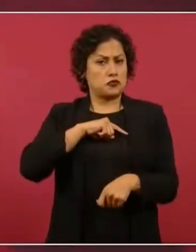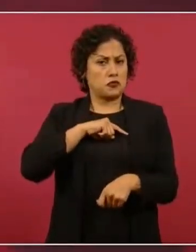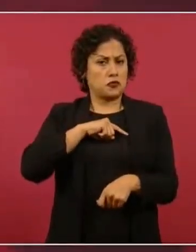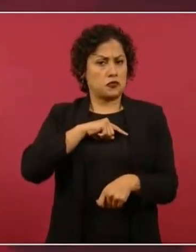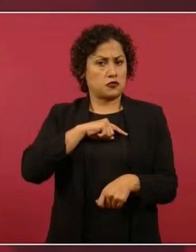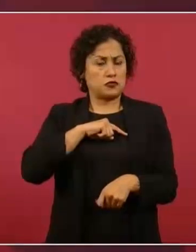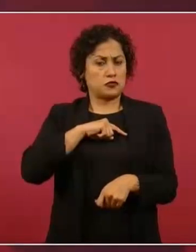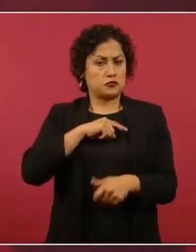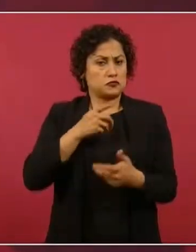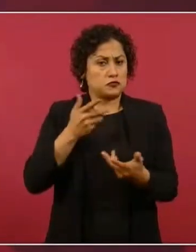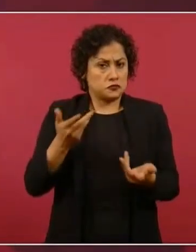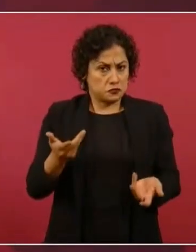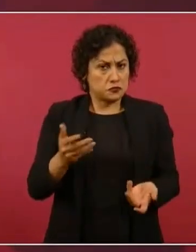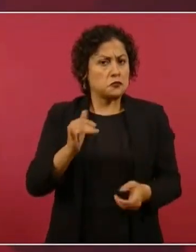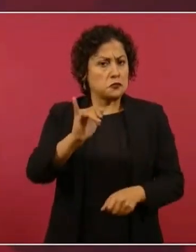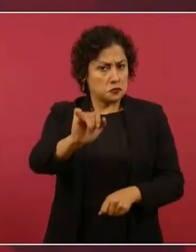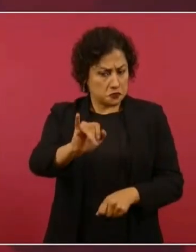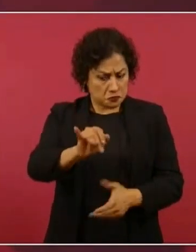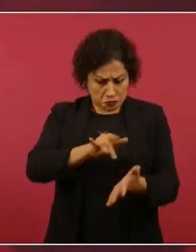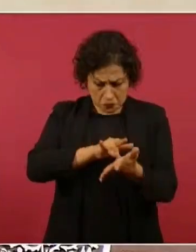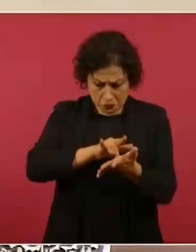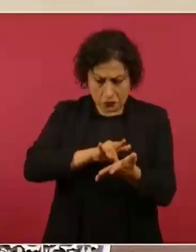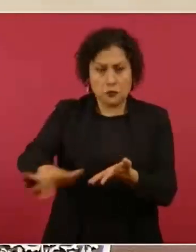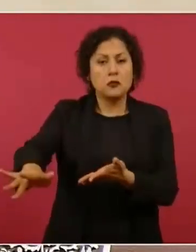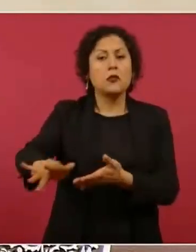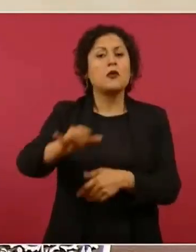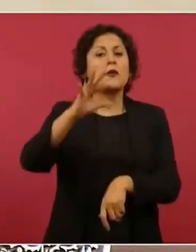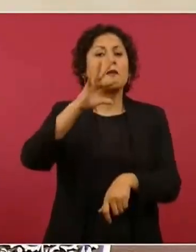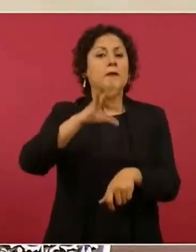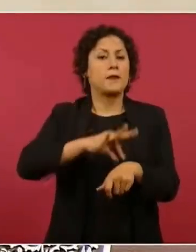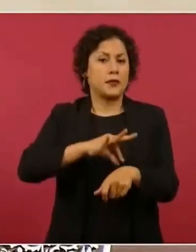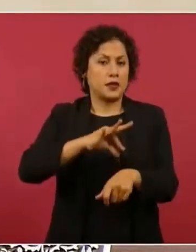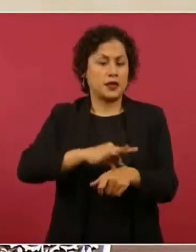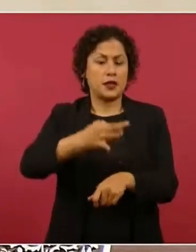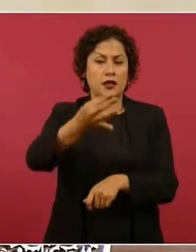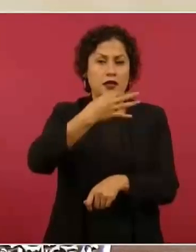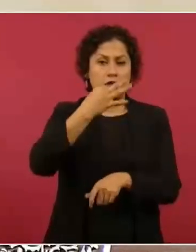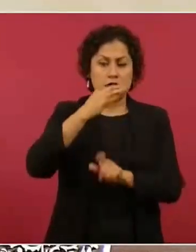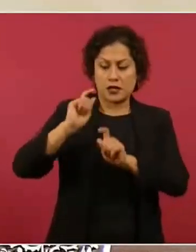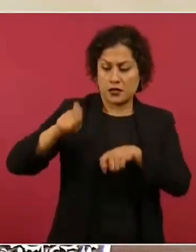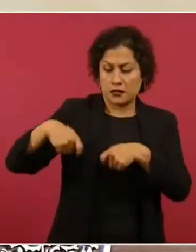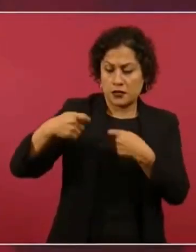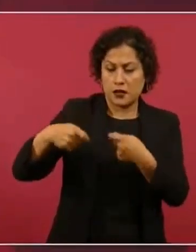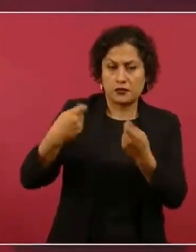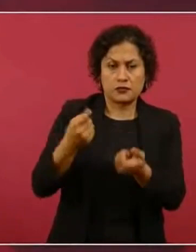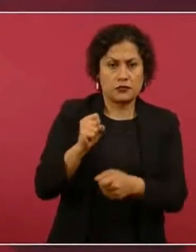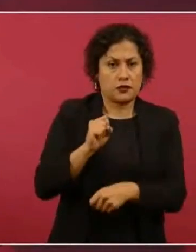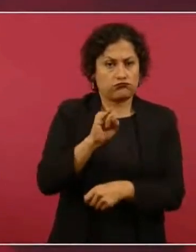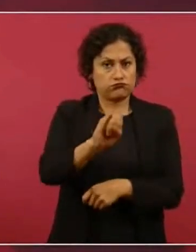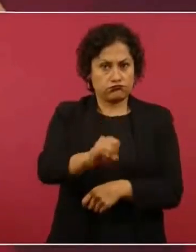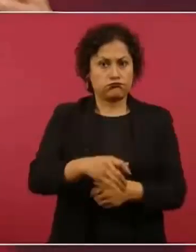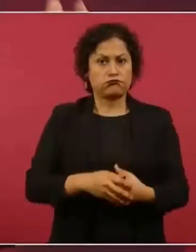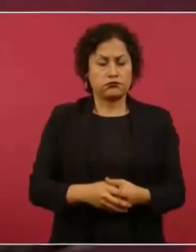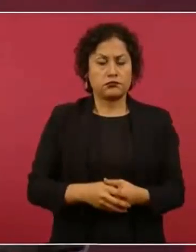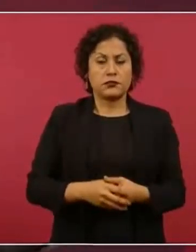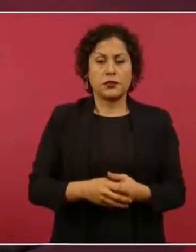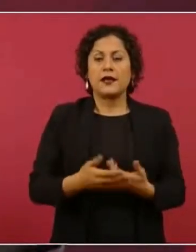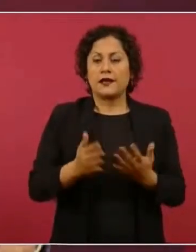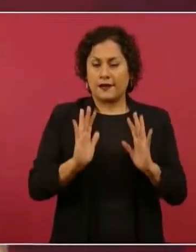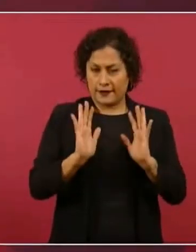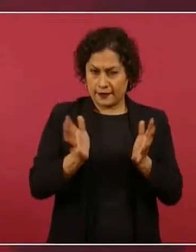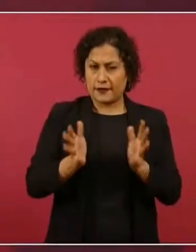apoyar la medicina tradicional. Y además se está haciendo. Pero hace falta